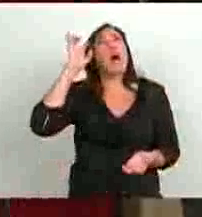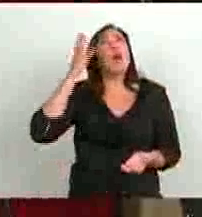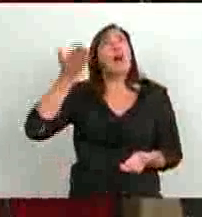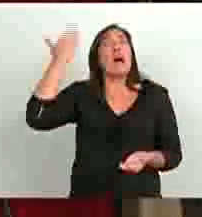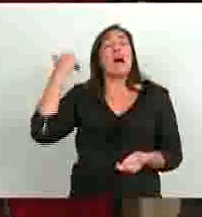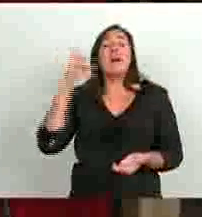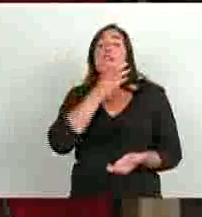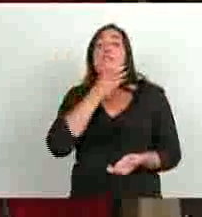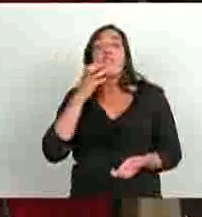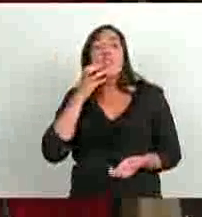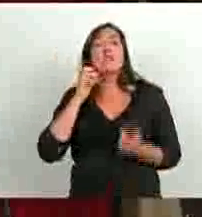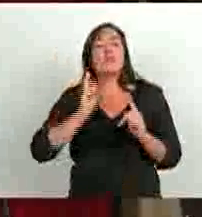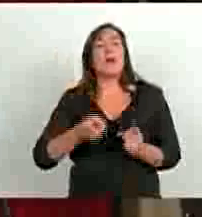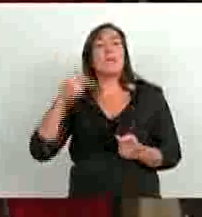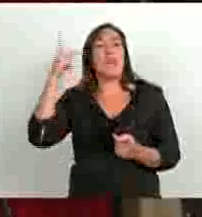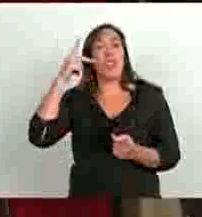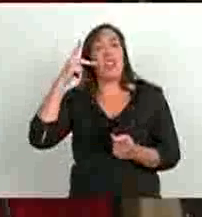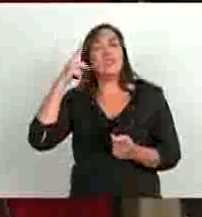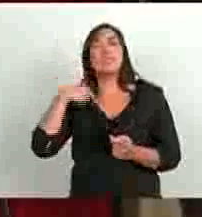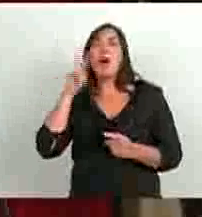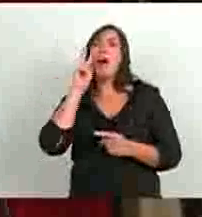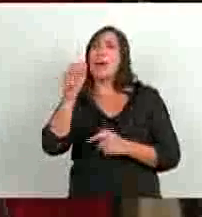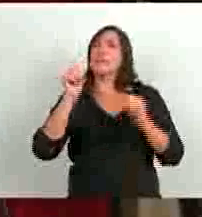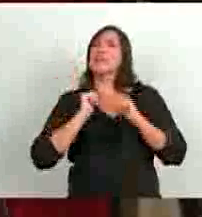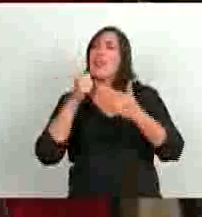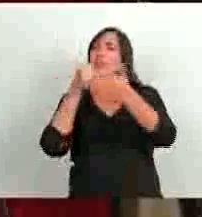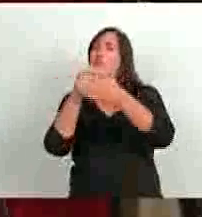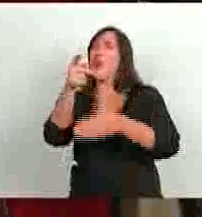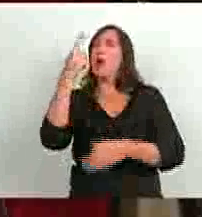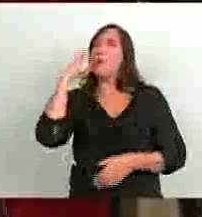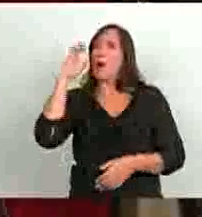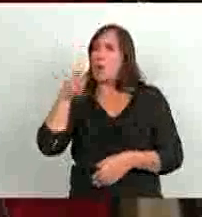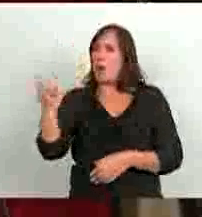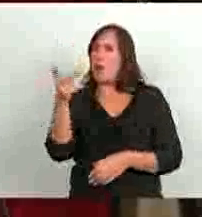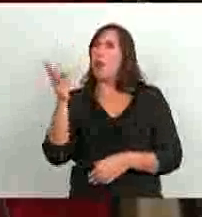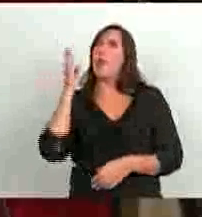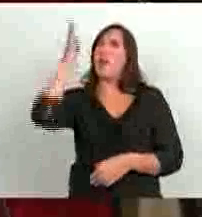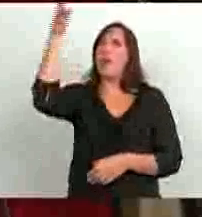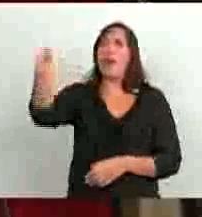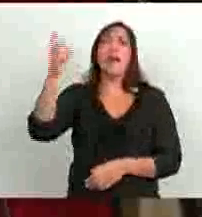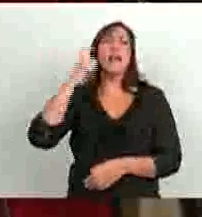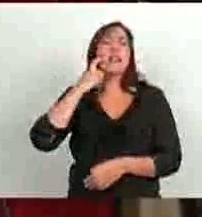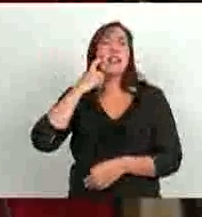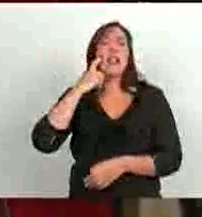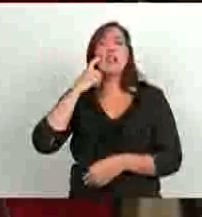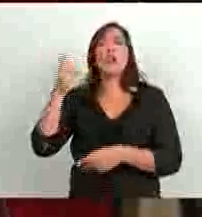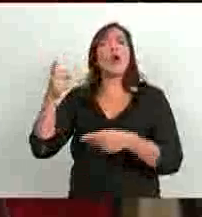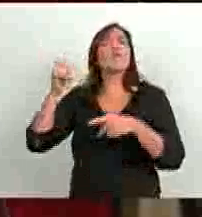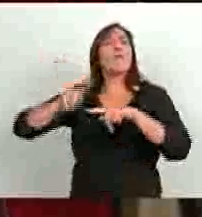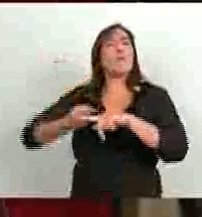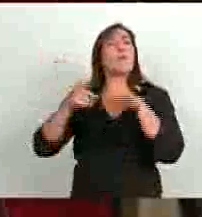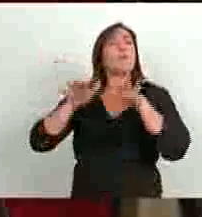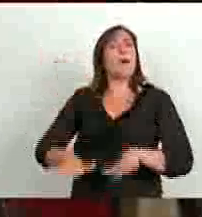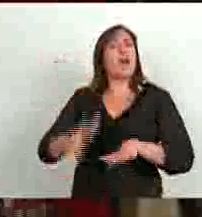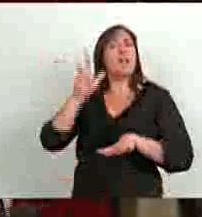y a Filmus, que lo tengo sentado yo al fondo, me necesito acordar ahora, cuando fueron a Entre Ríos a levantar una huelga de